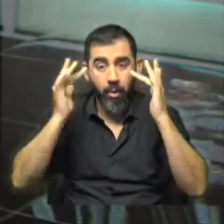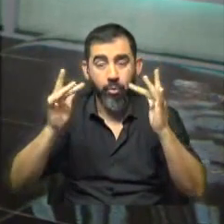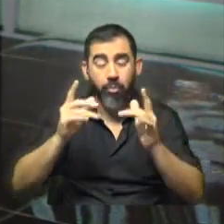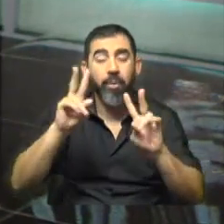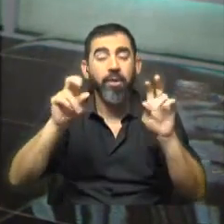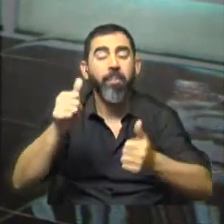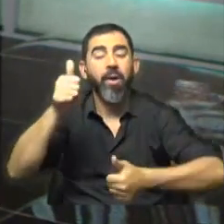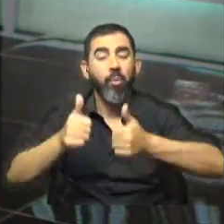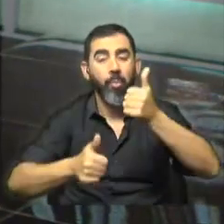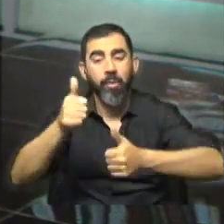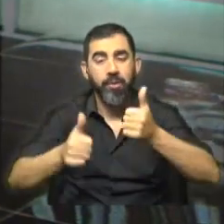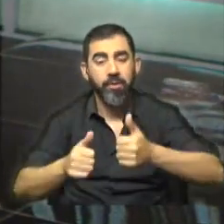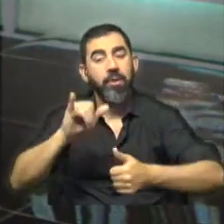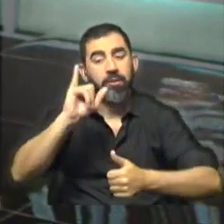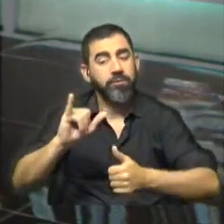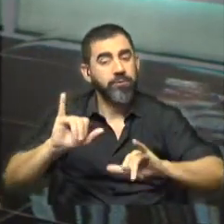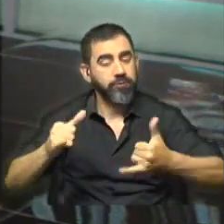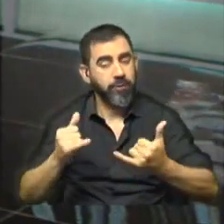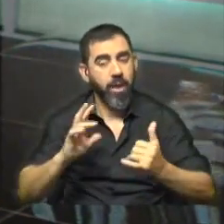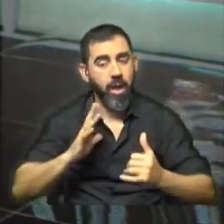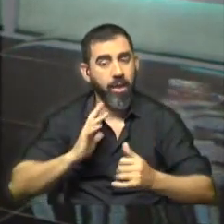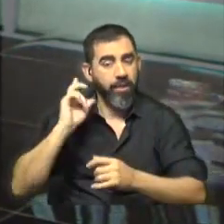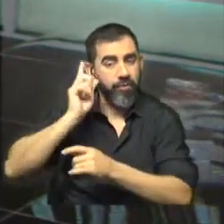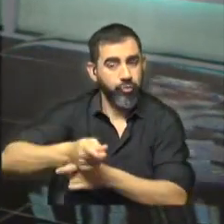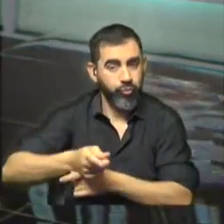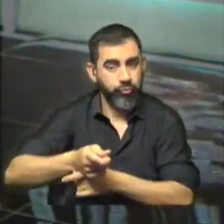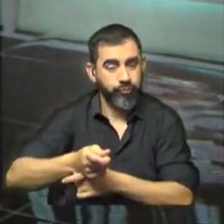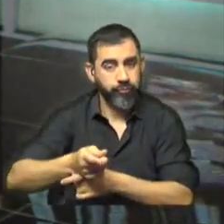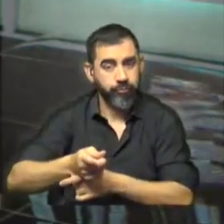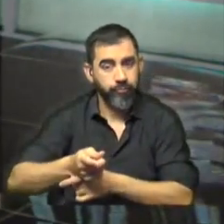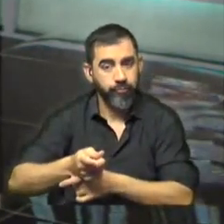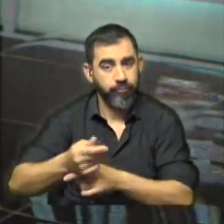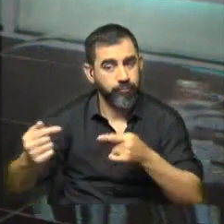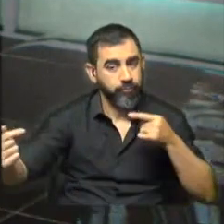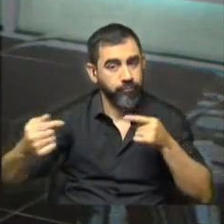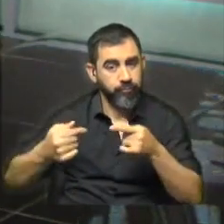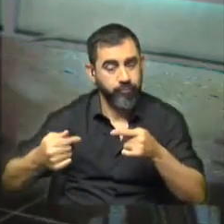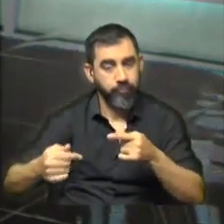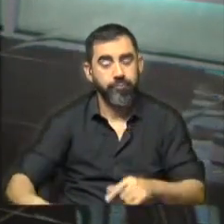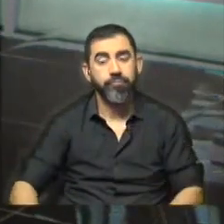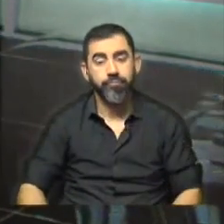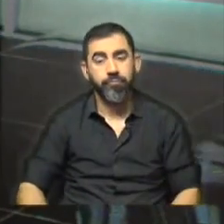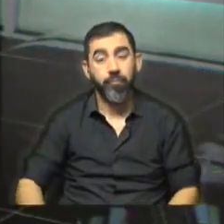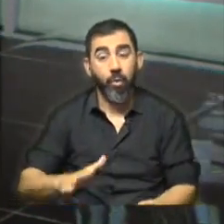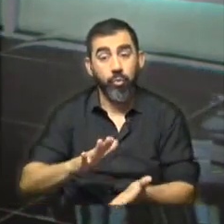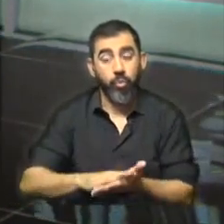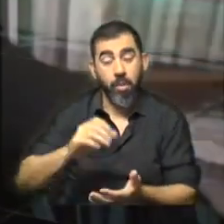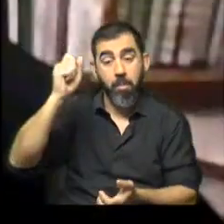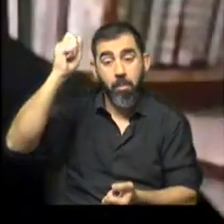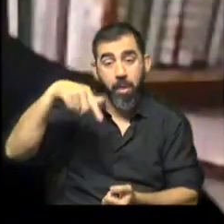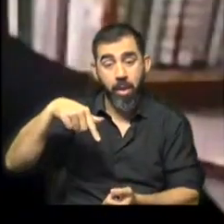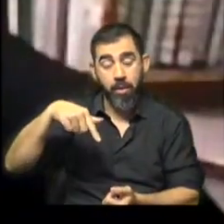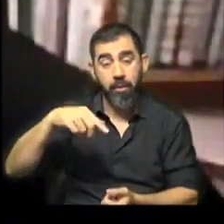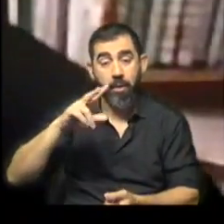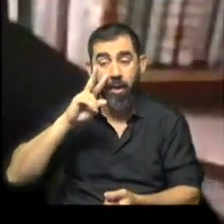competencias. En eso sí tenemos una postura ya tomada y en eso estamos en contra. Sobre este plan, bueno, habrá que